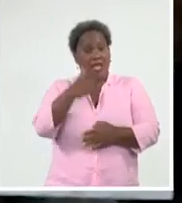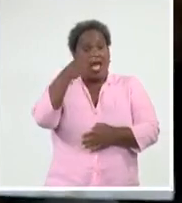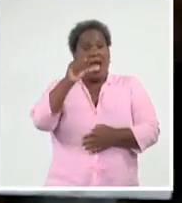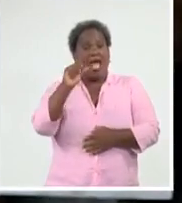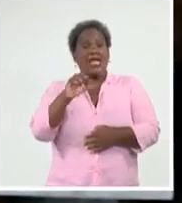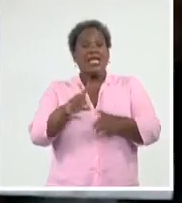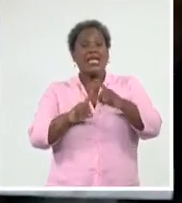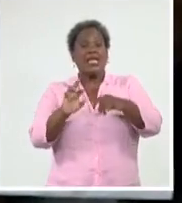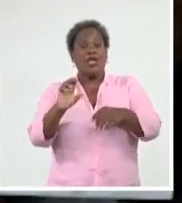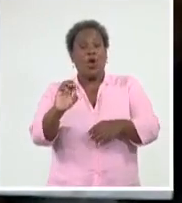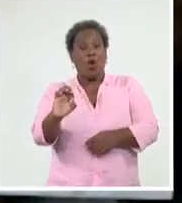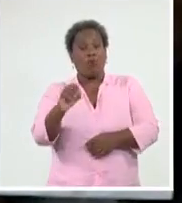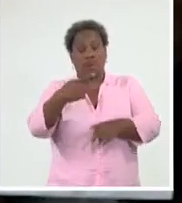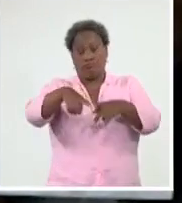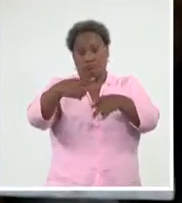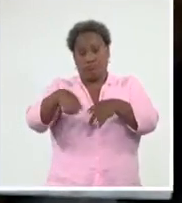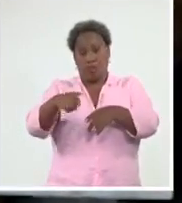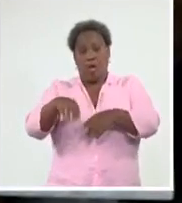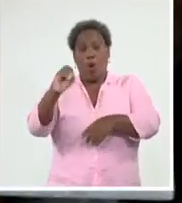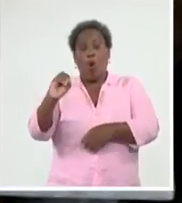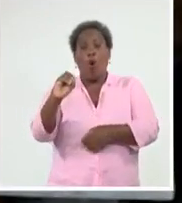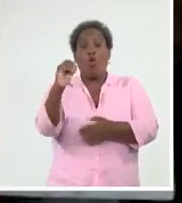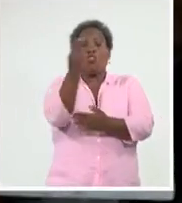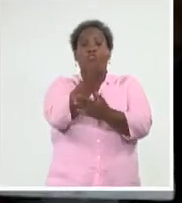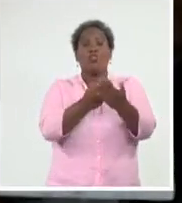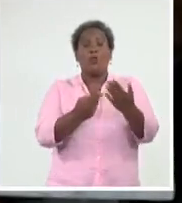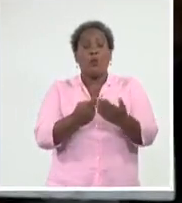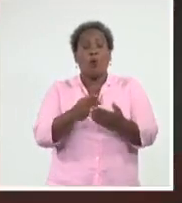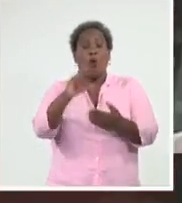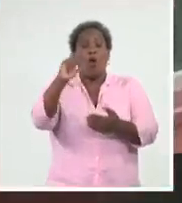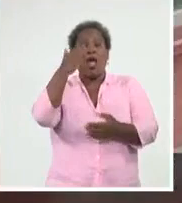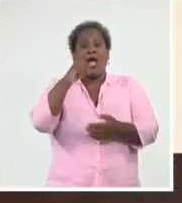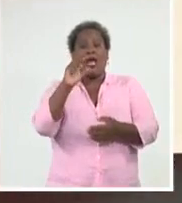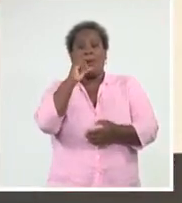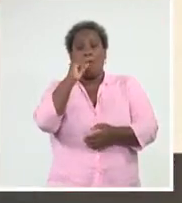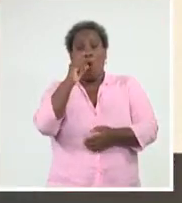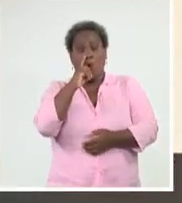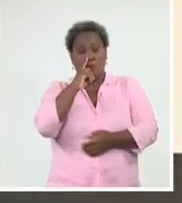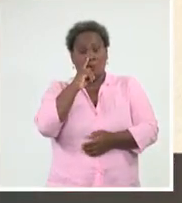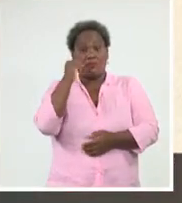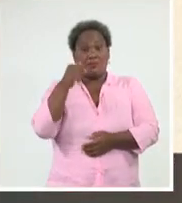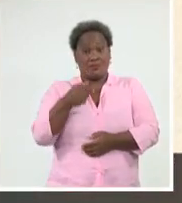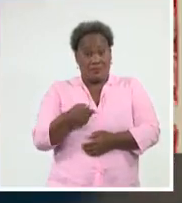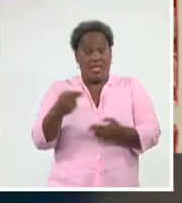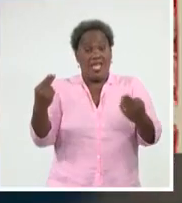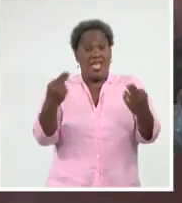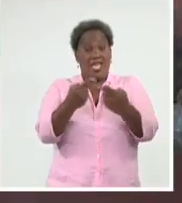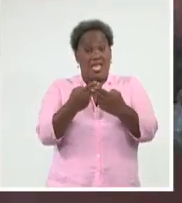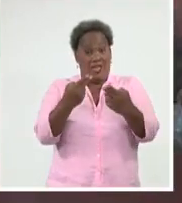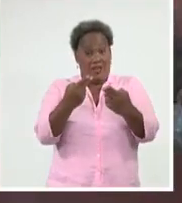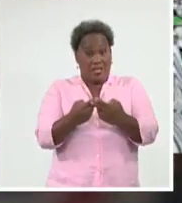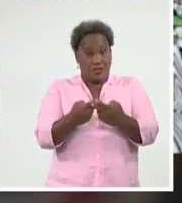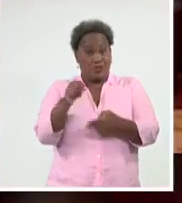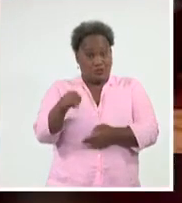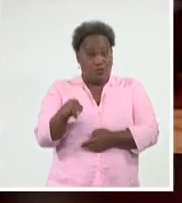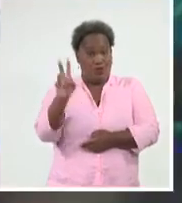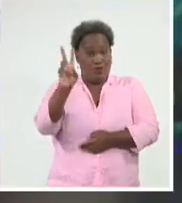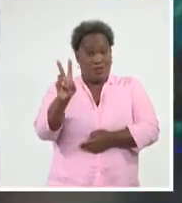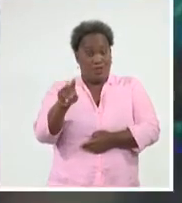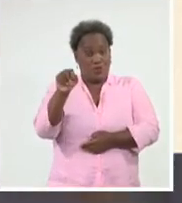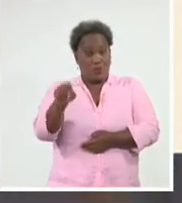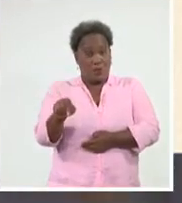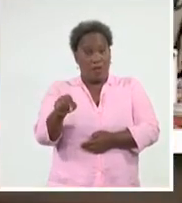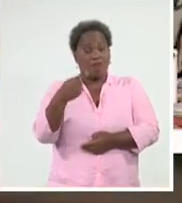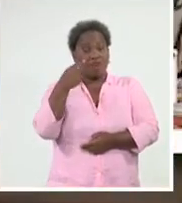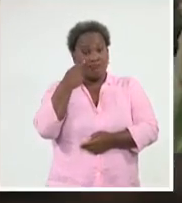seco, o incluso el dibujo al carboncillo, o a la sanguina. La Bienal del Sur Pueblos en Resistencia está considerado el